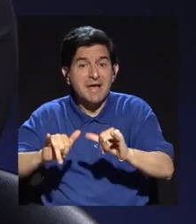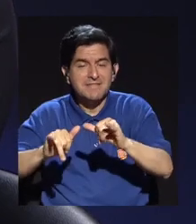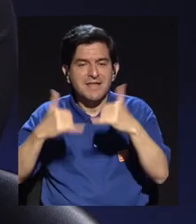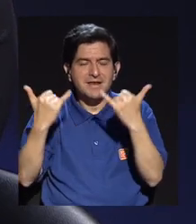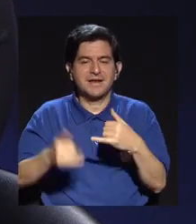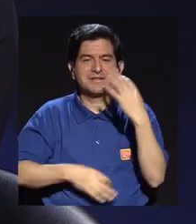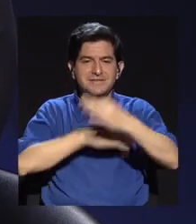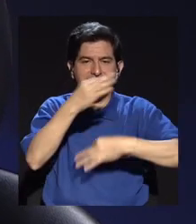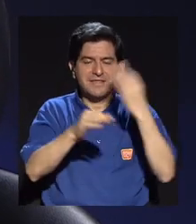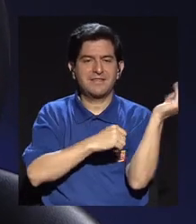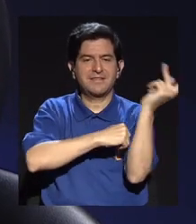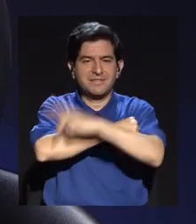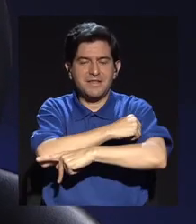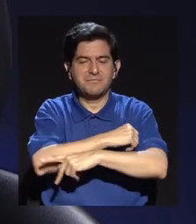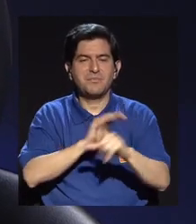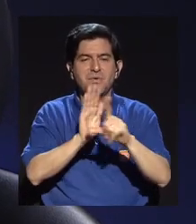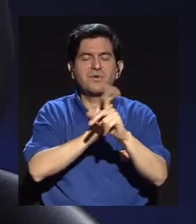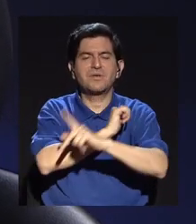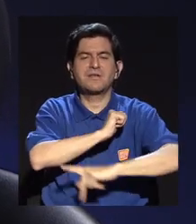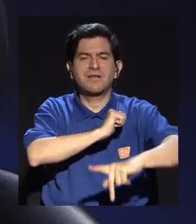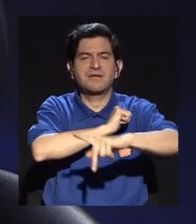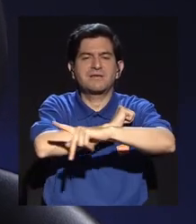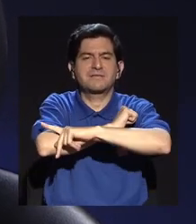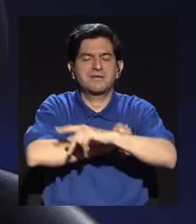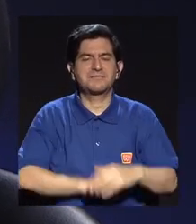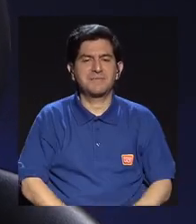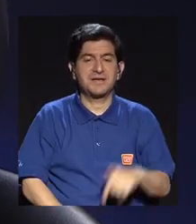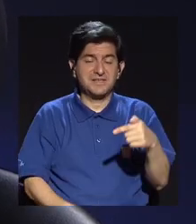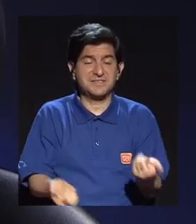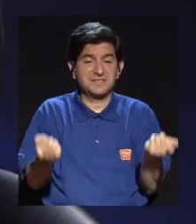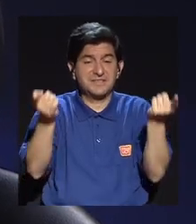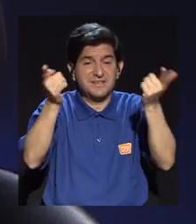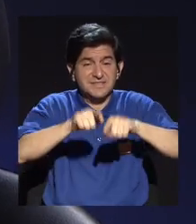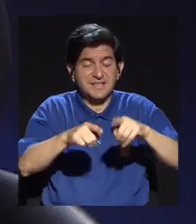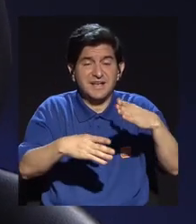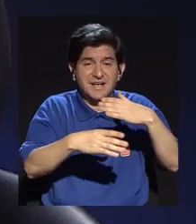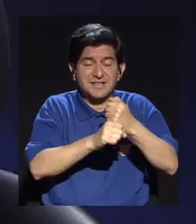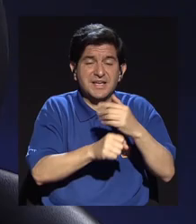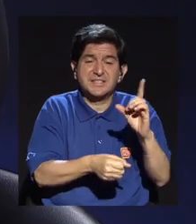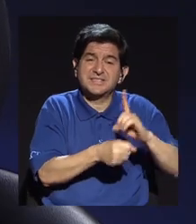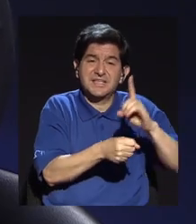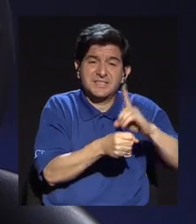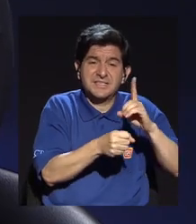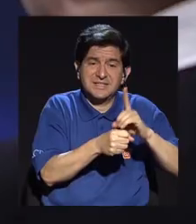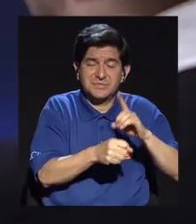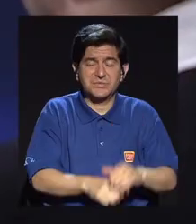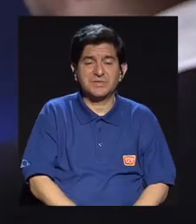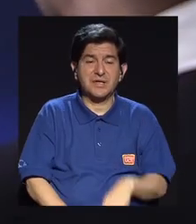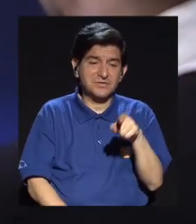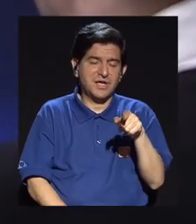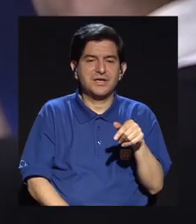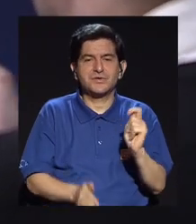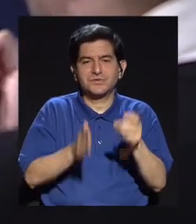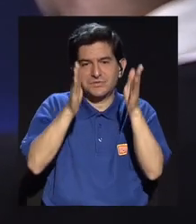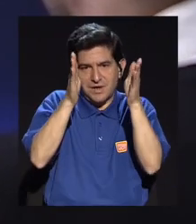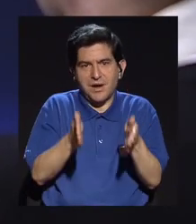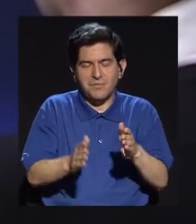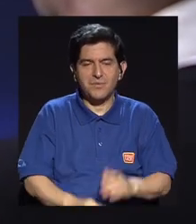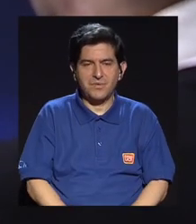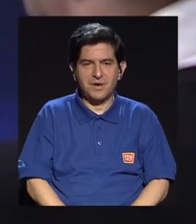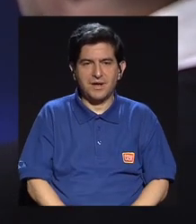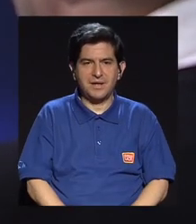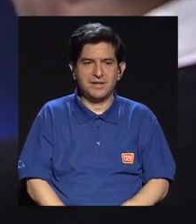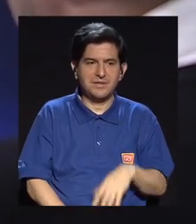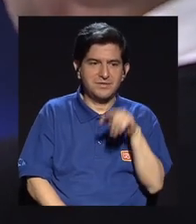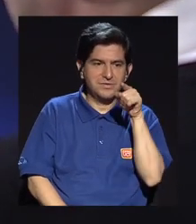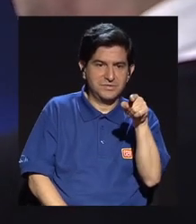a nivel penal cuando sabemos que las leyes de este país han sido hechas por diputados, que son abogados, que pasan